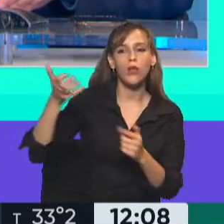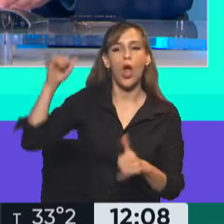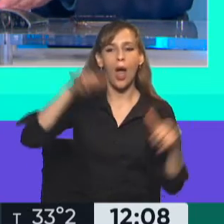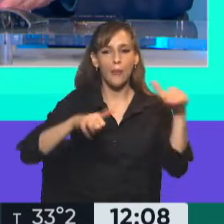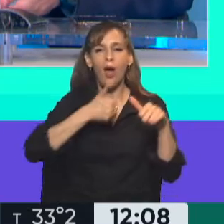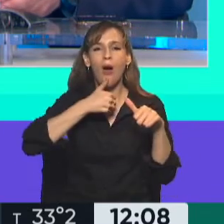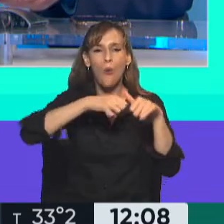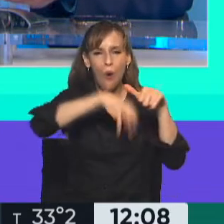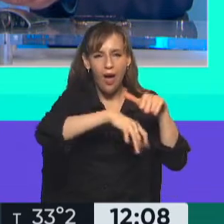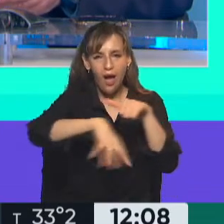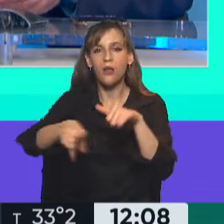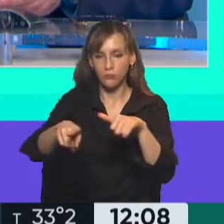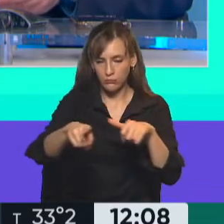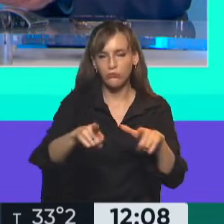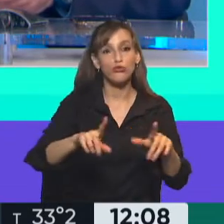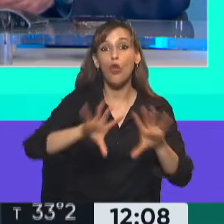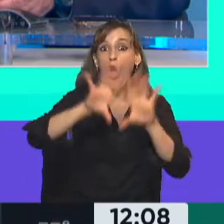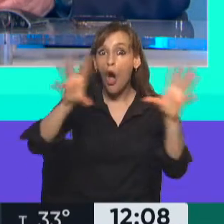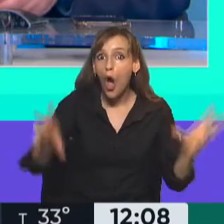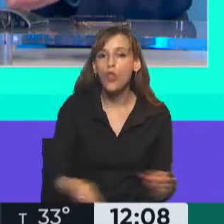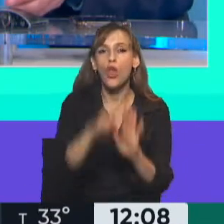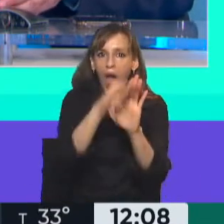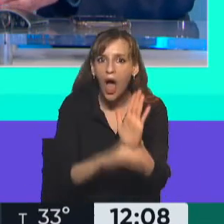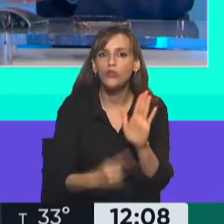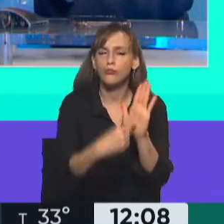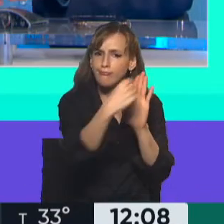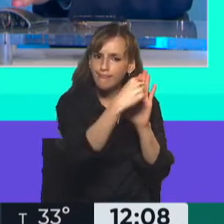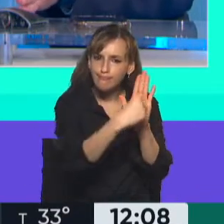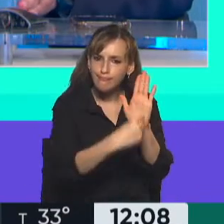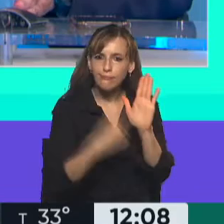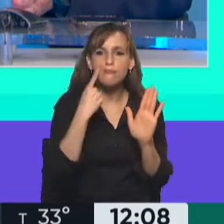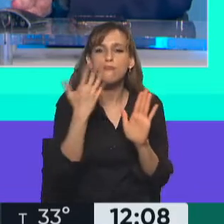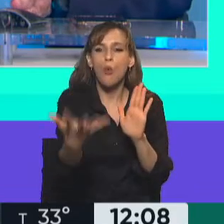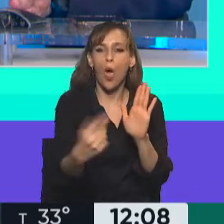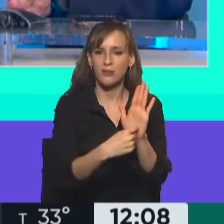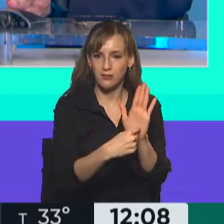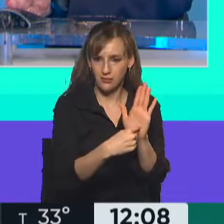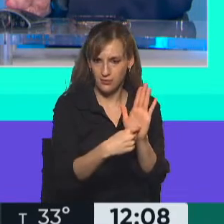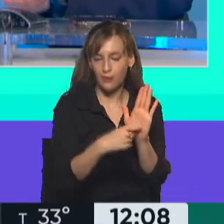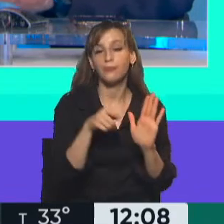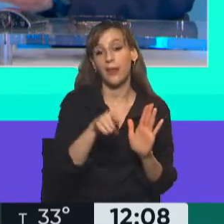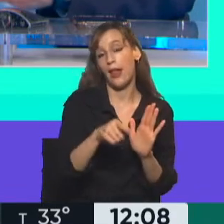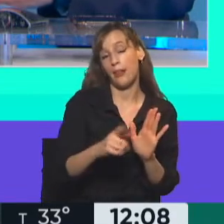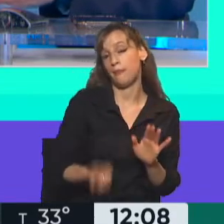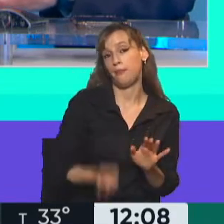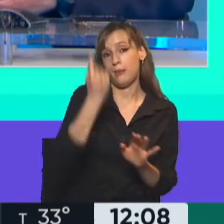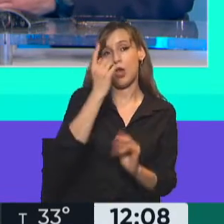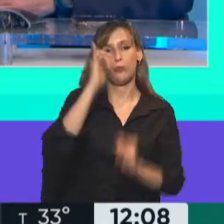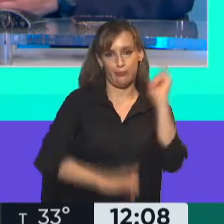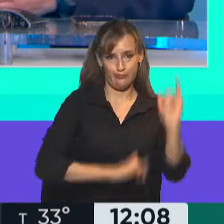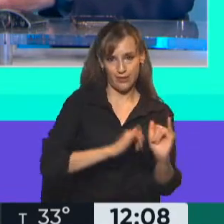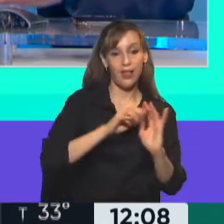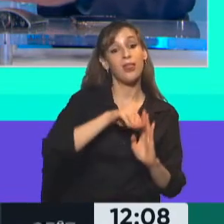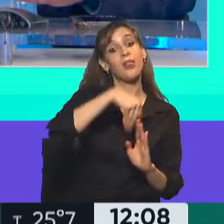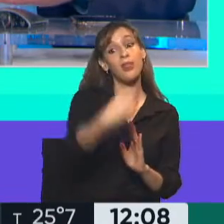en las planillas que va a llevar el Ministro de Medio Ambiente al Senado Nacional va a ser la explicación inicial que va a dar el Ministro. Y posteriormente,